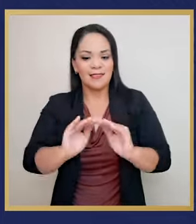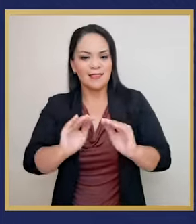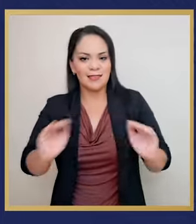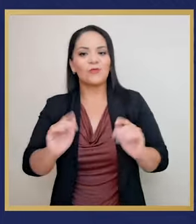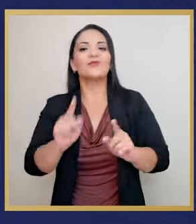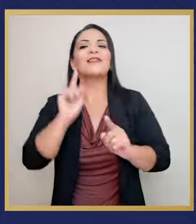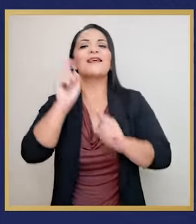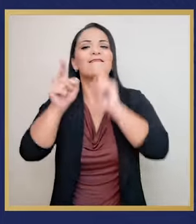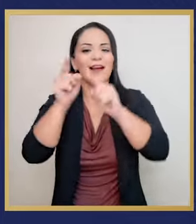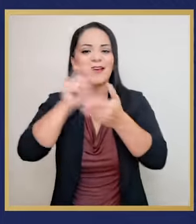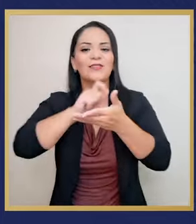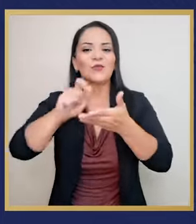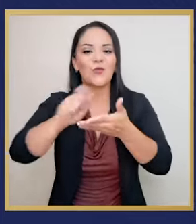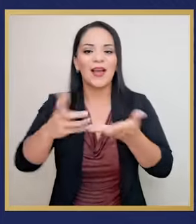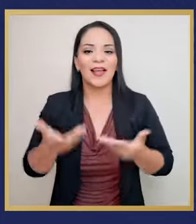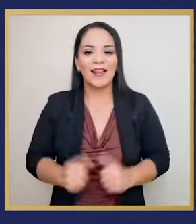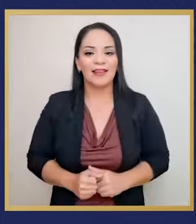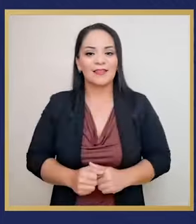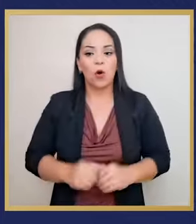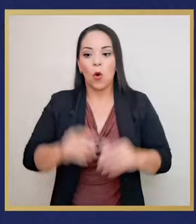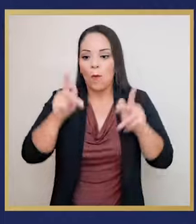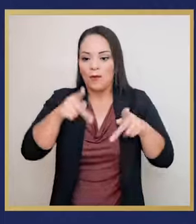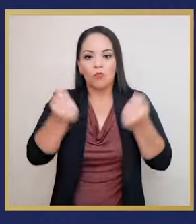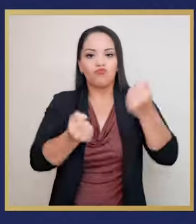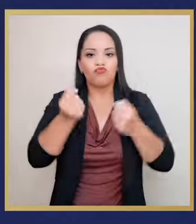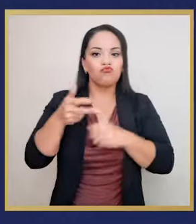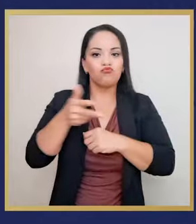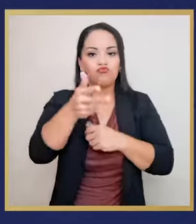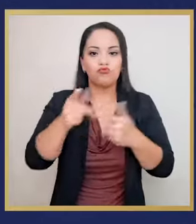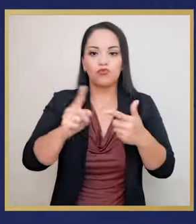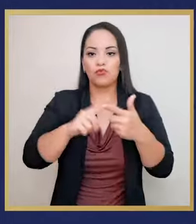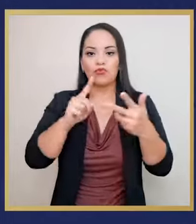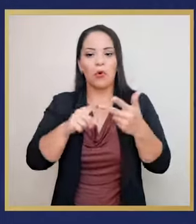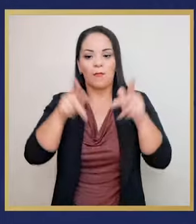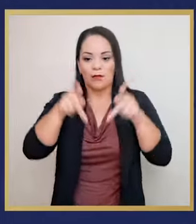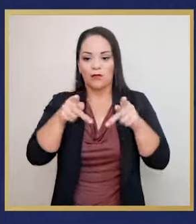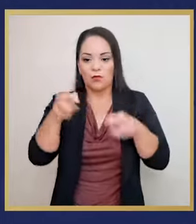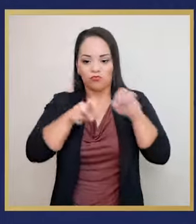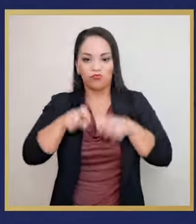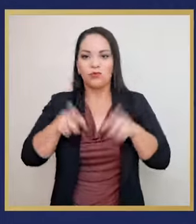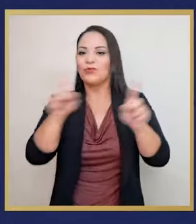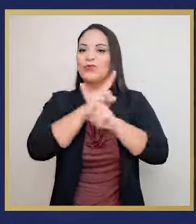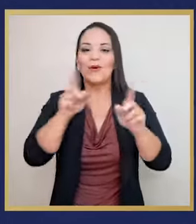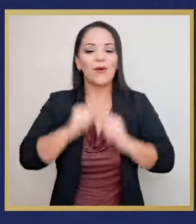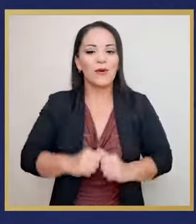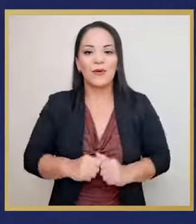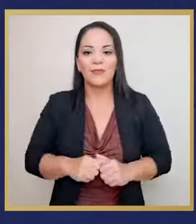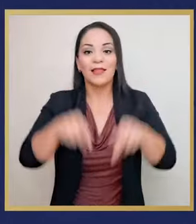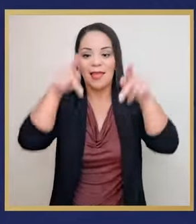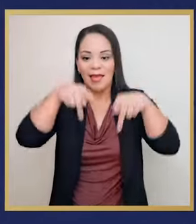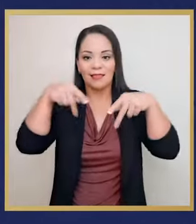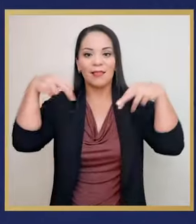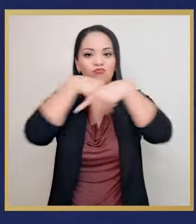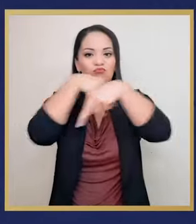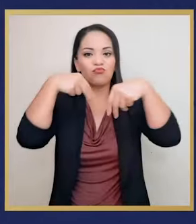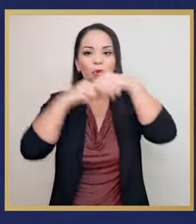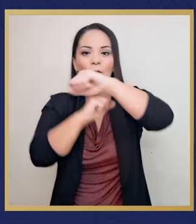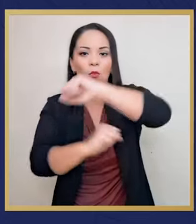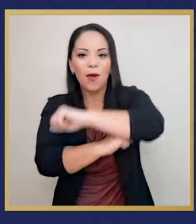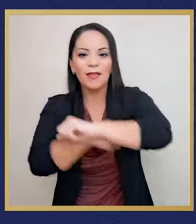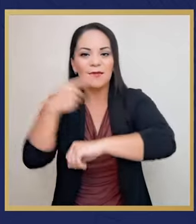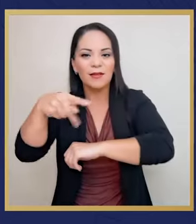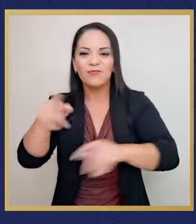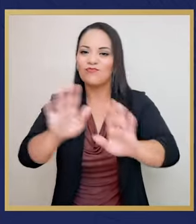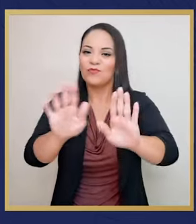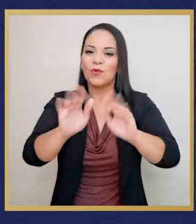vida de niños y niñas que van a las escuelas, ni de los choferes, ni de los pasajeros, de gente que va sobre un puente.